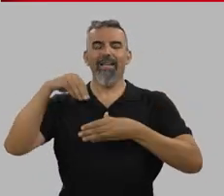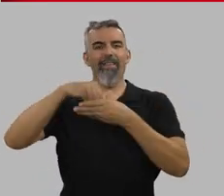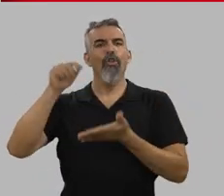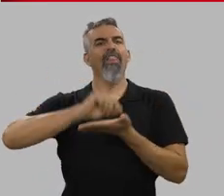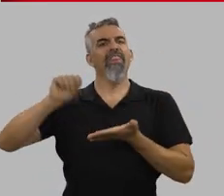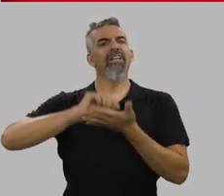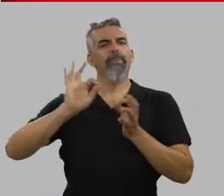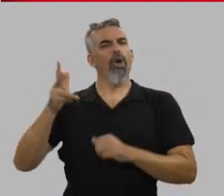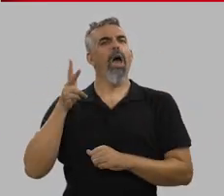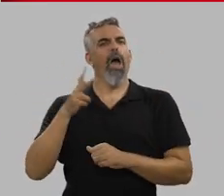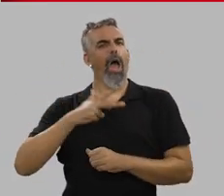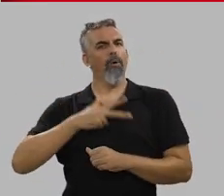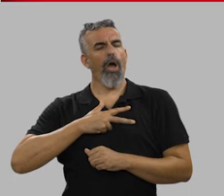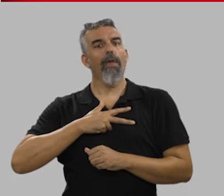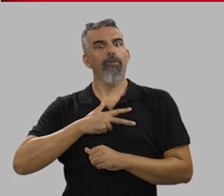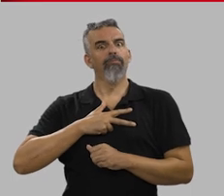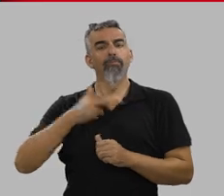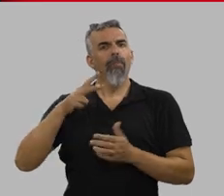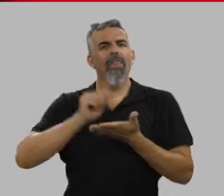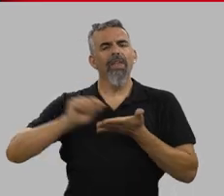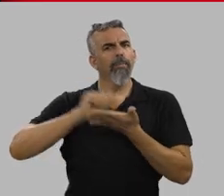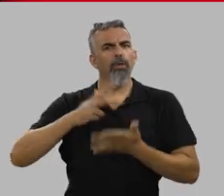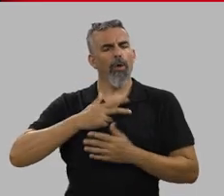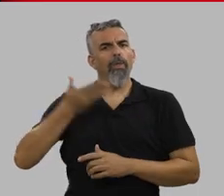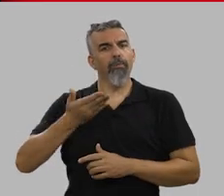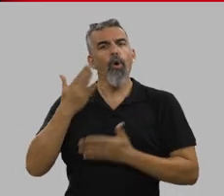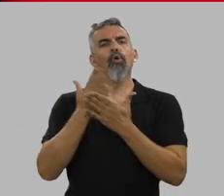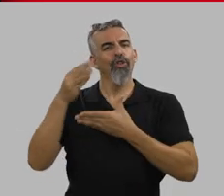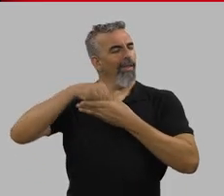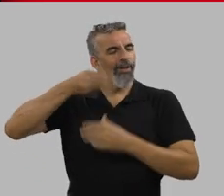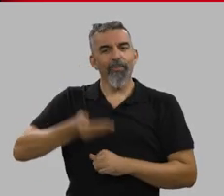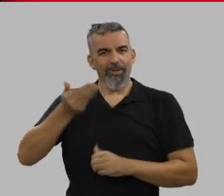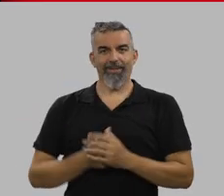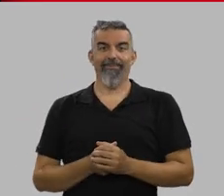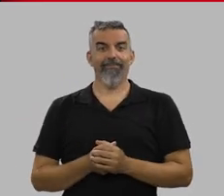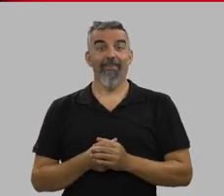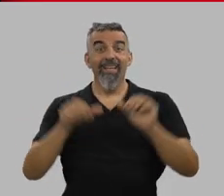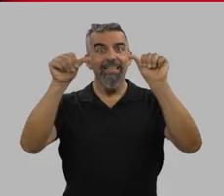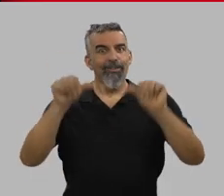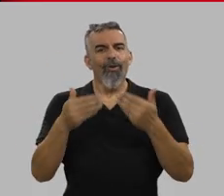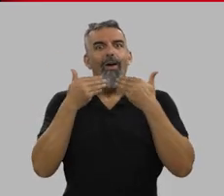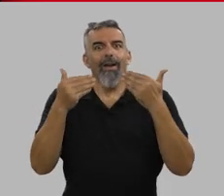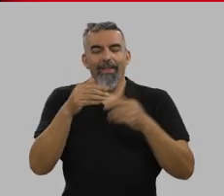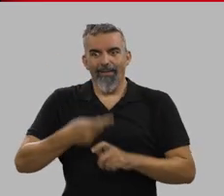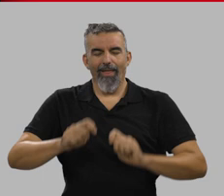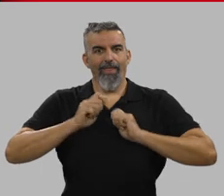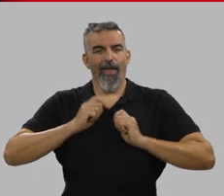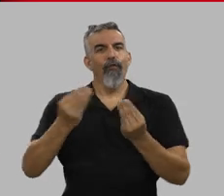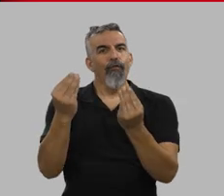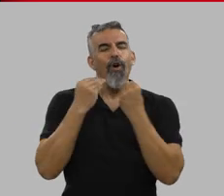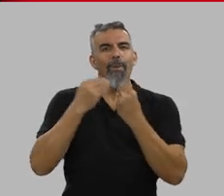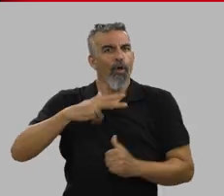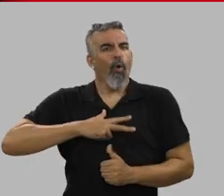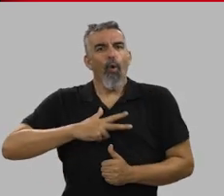Las prácticas en despachos de abogados de primer nivel son parte esencial de nuestro curso. Gracias a este título